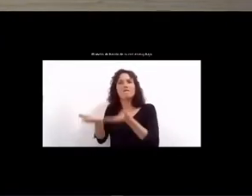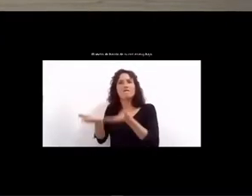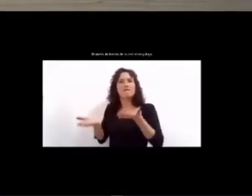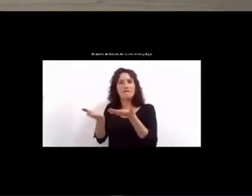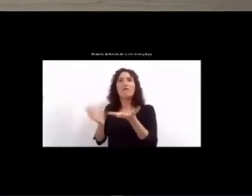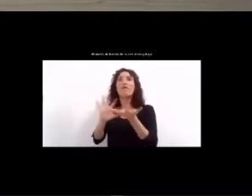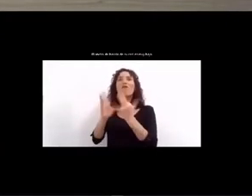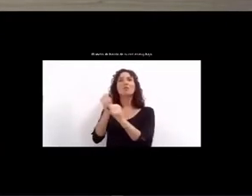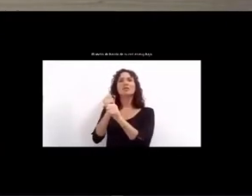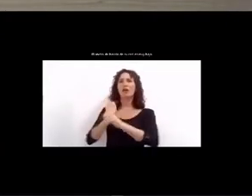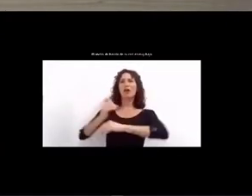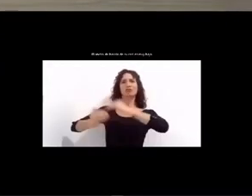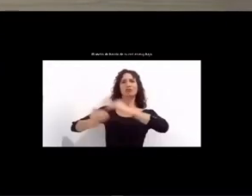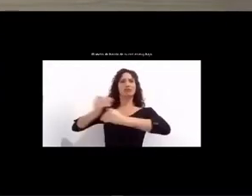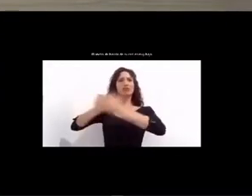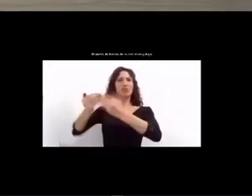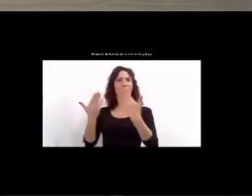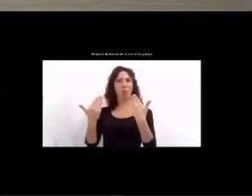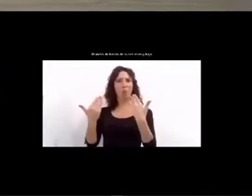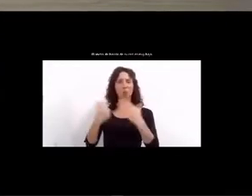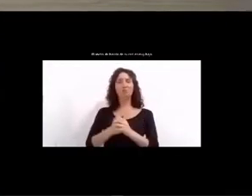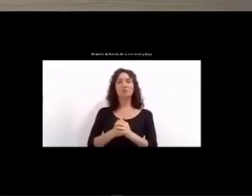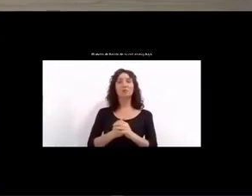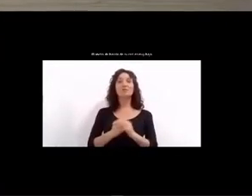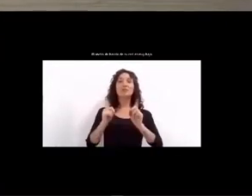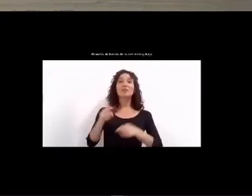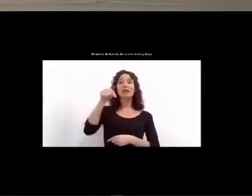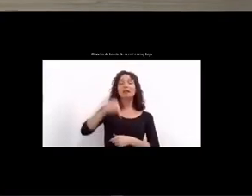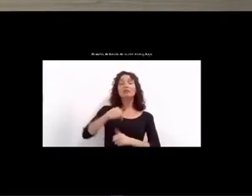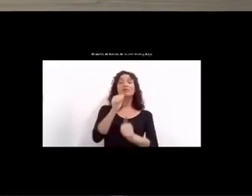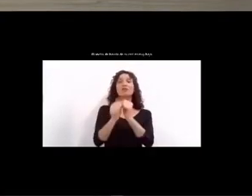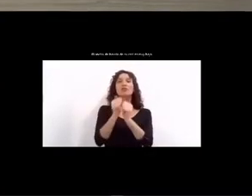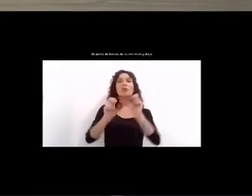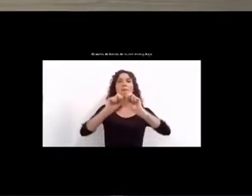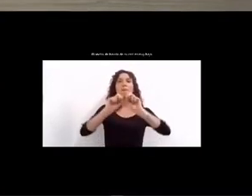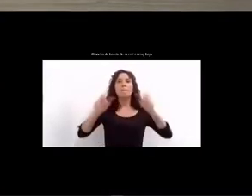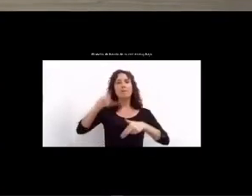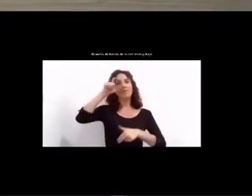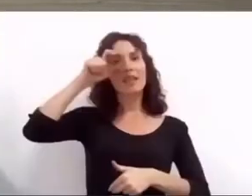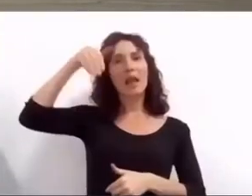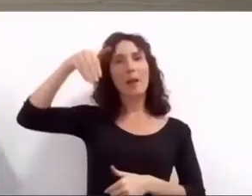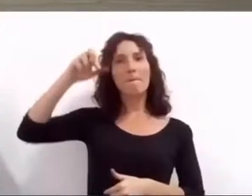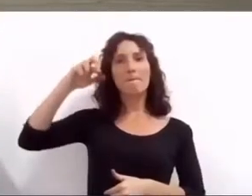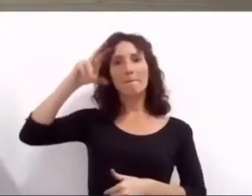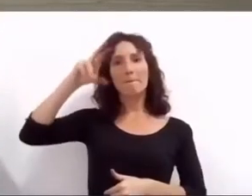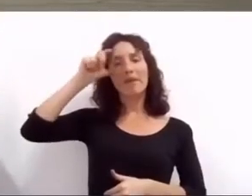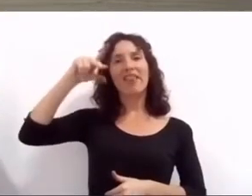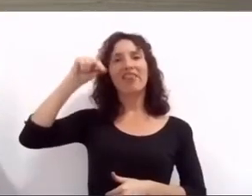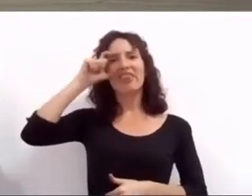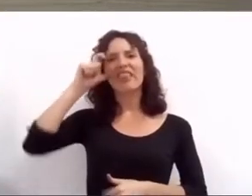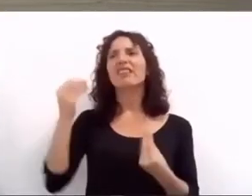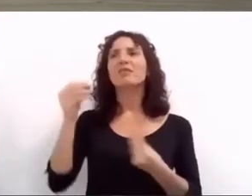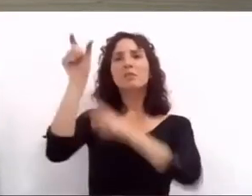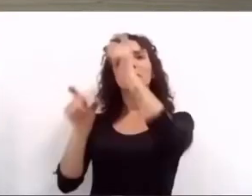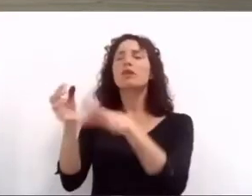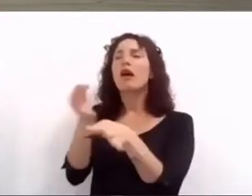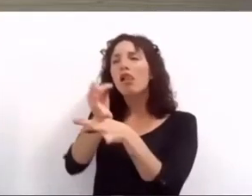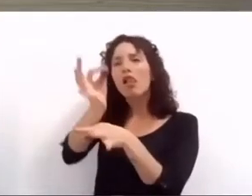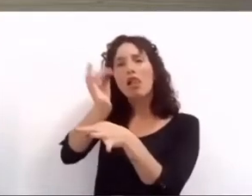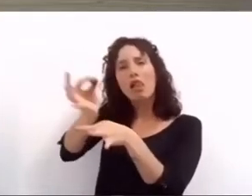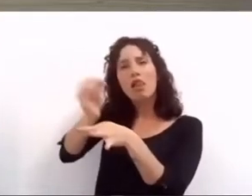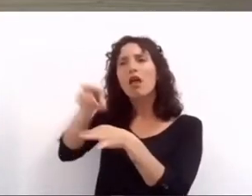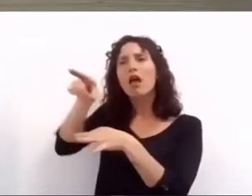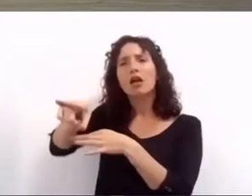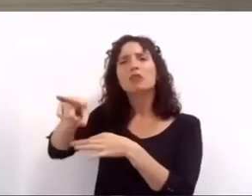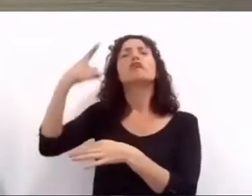este año ya iniciamos otra edición de Rosario Emprende un ciclo de formación dirigido a emprendedores y emprendedoras con